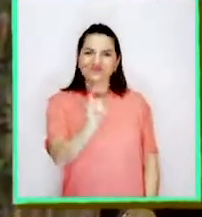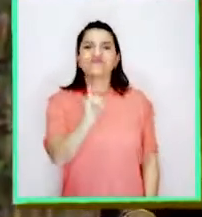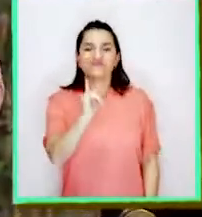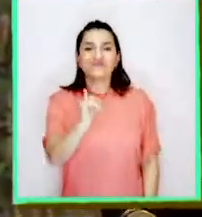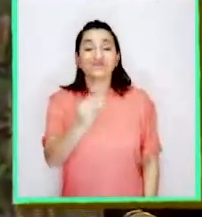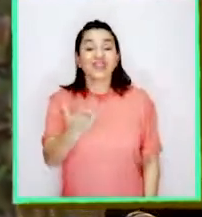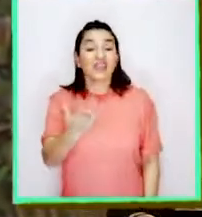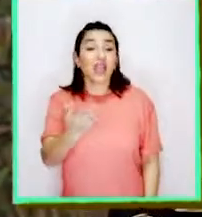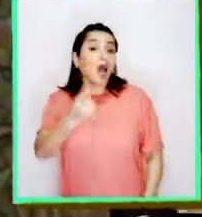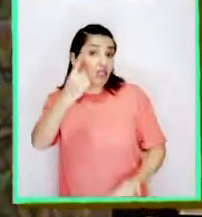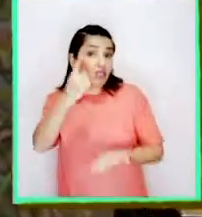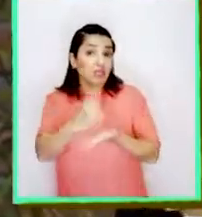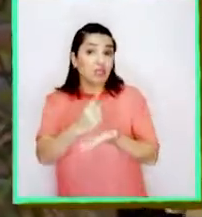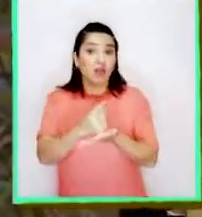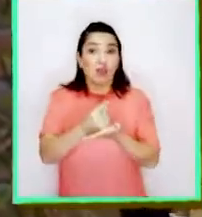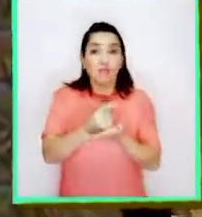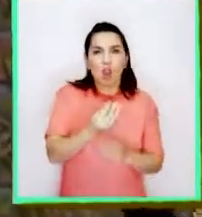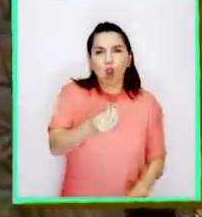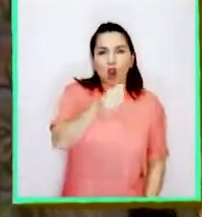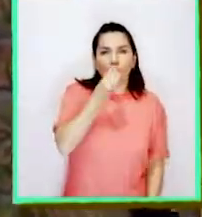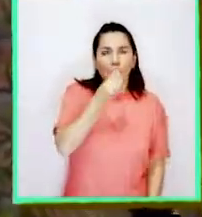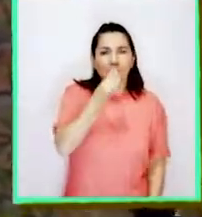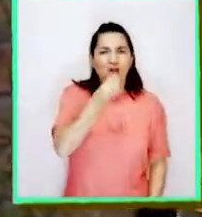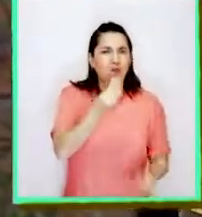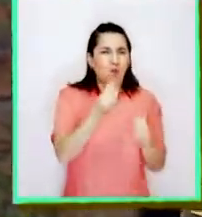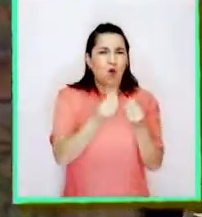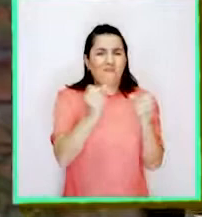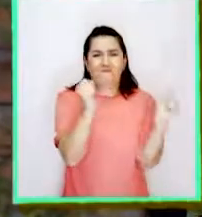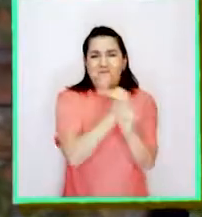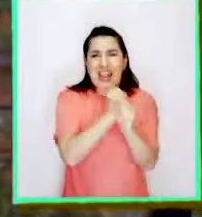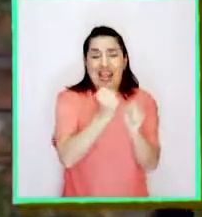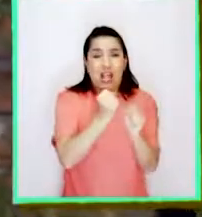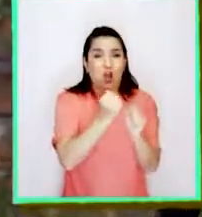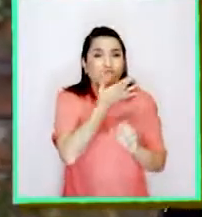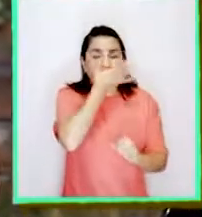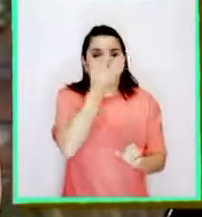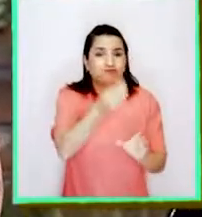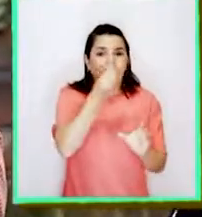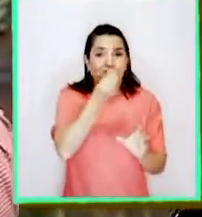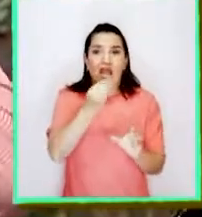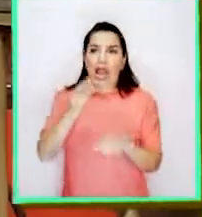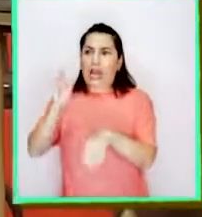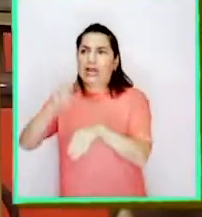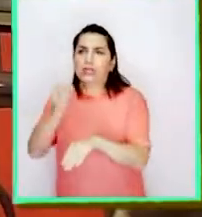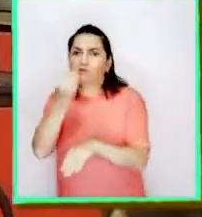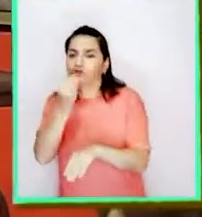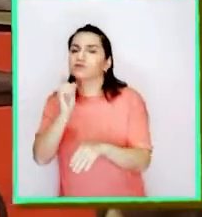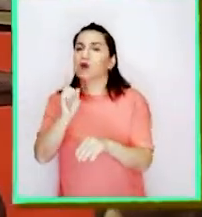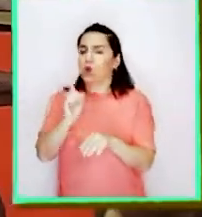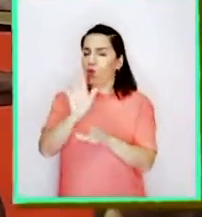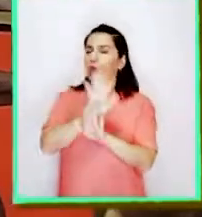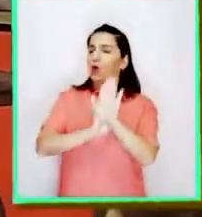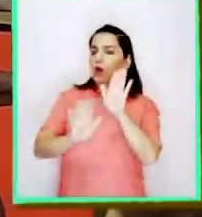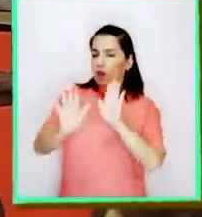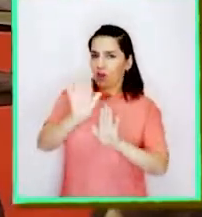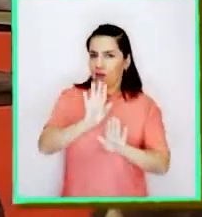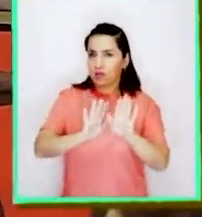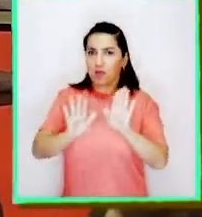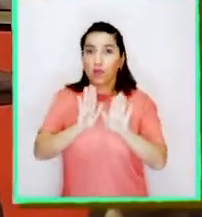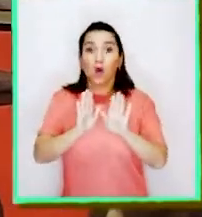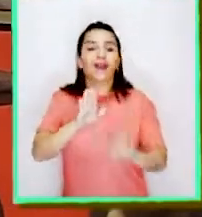¡Exacto! Debería evitar consumir alimentos muy fríos o muy calientes. Y podría limpiar